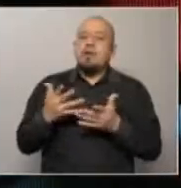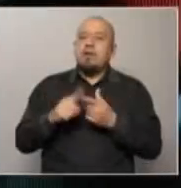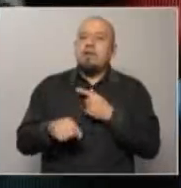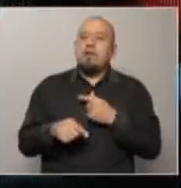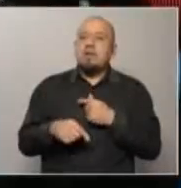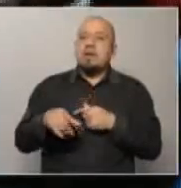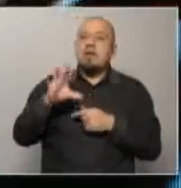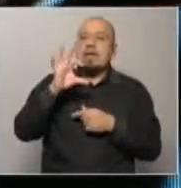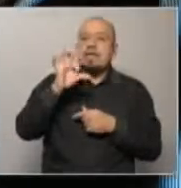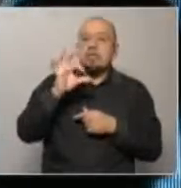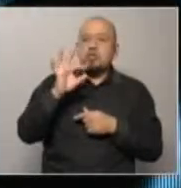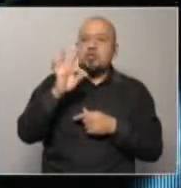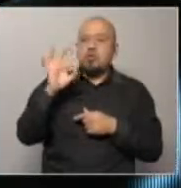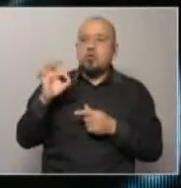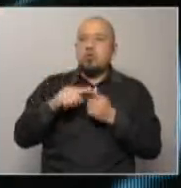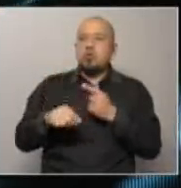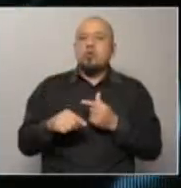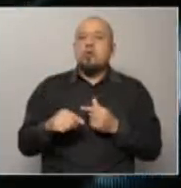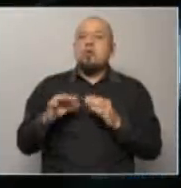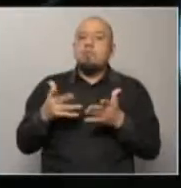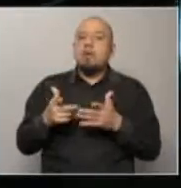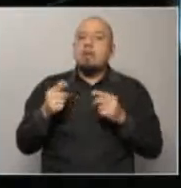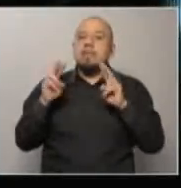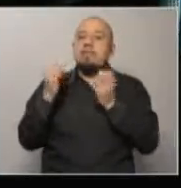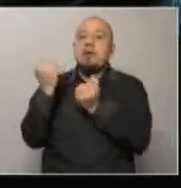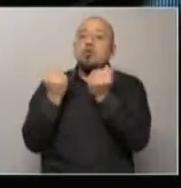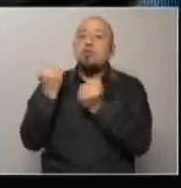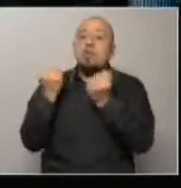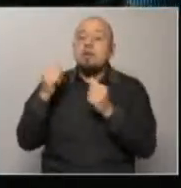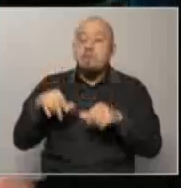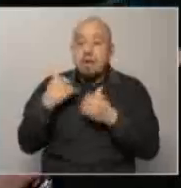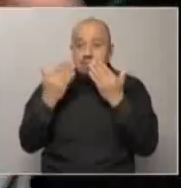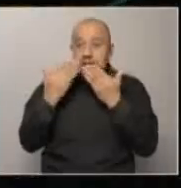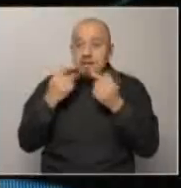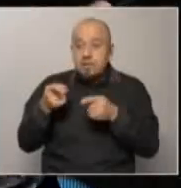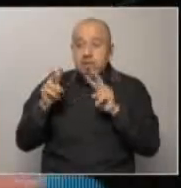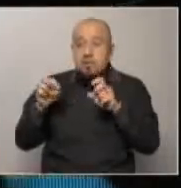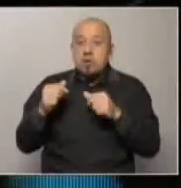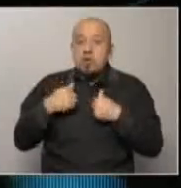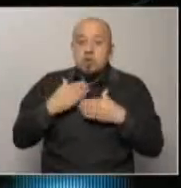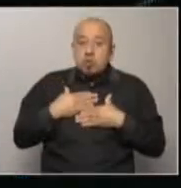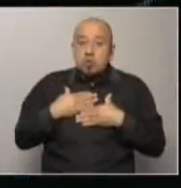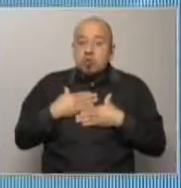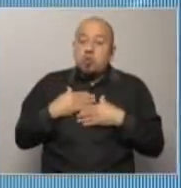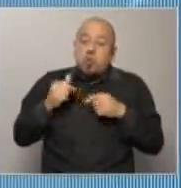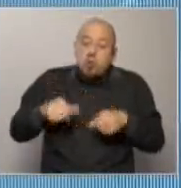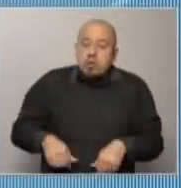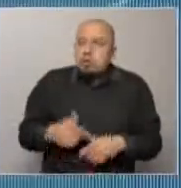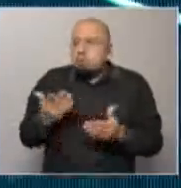nada más a Santiago Soto y a Agustín Iturralde, economistas, para hablar de este tema. Porque una de las cosas que nos preguntábamos hoy también es